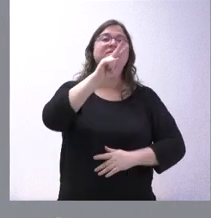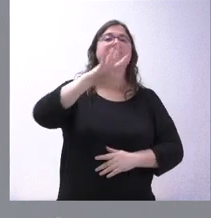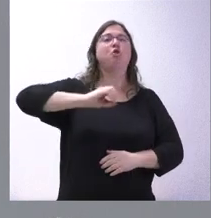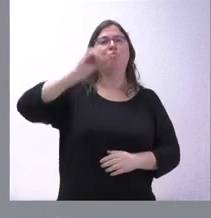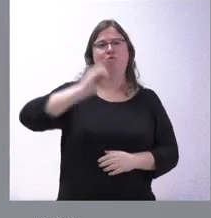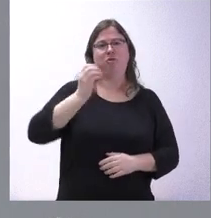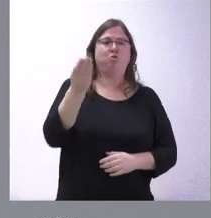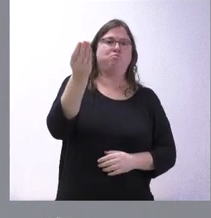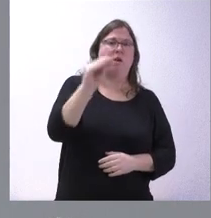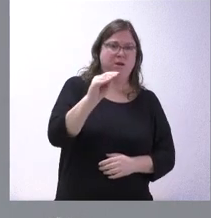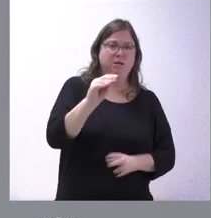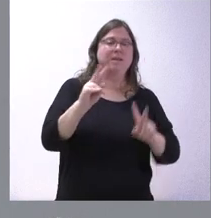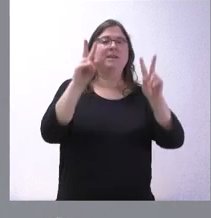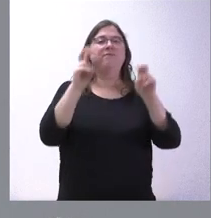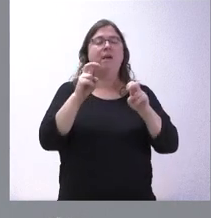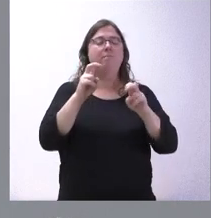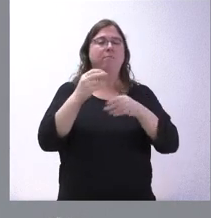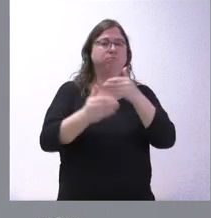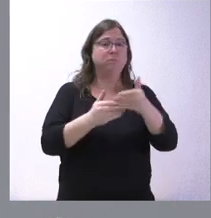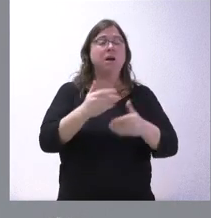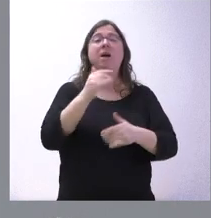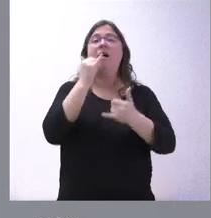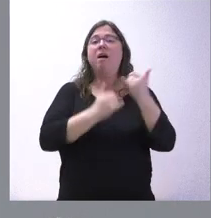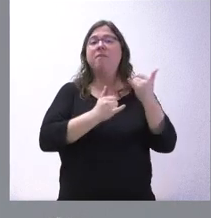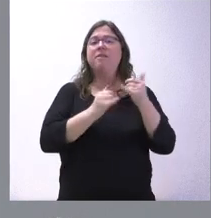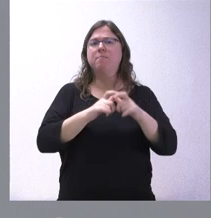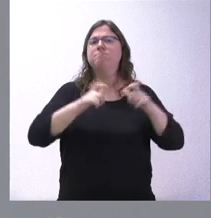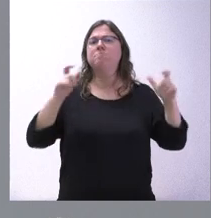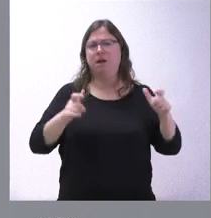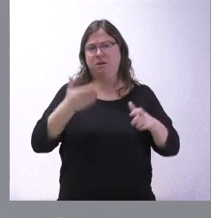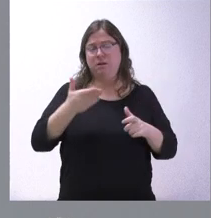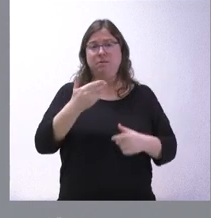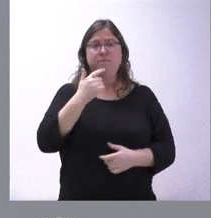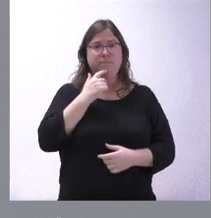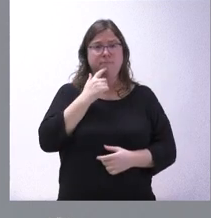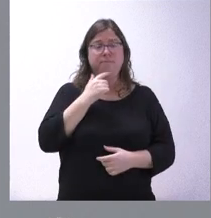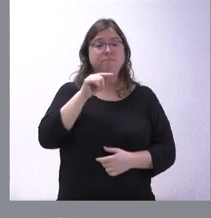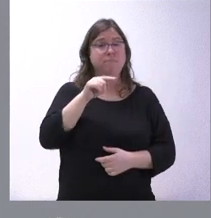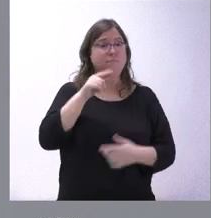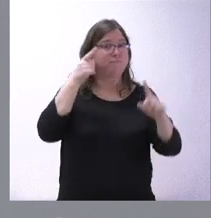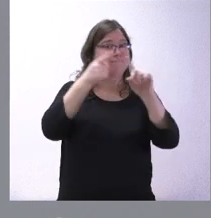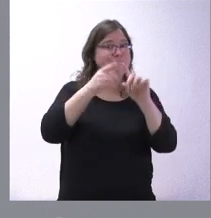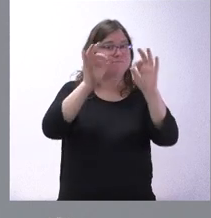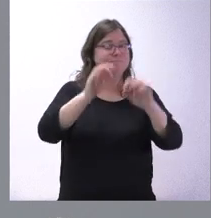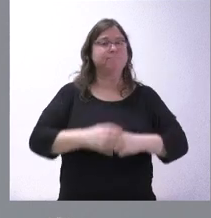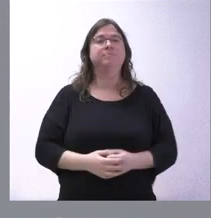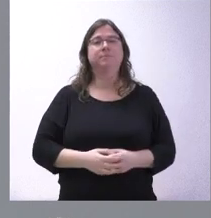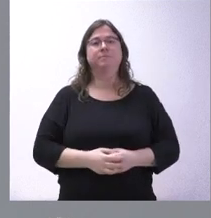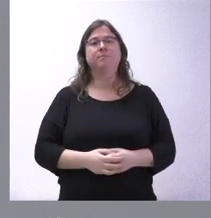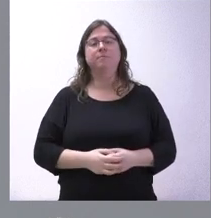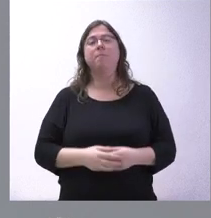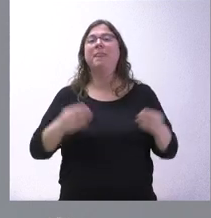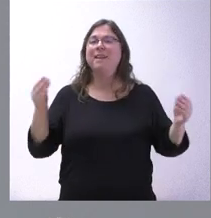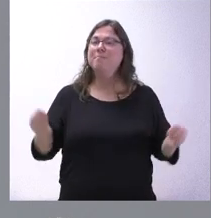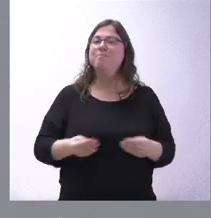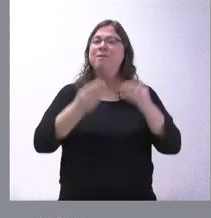adicional sobre el ejercicio precedente, de tal forma que el aumento ha sido muy relevante y va en este sentido que hemos descrito. Mejorar las